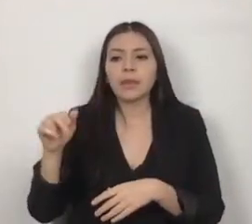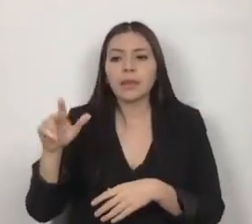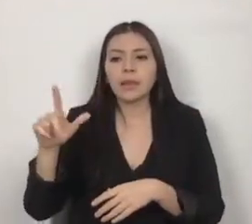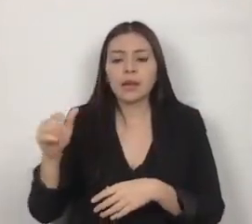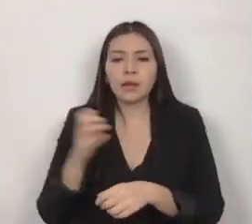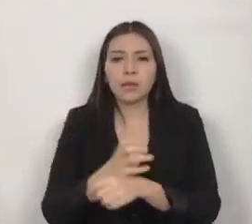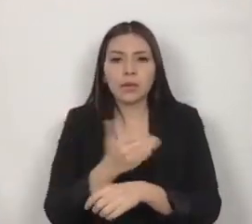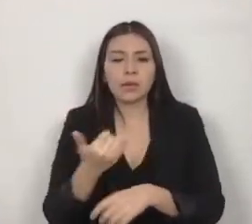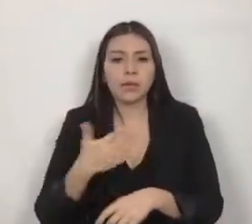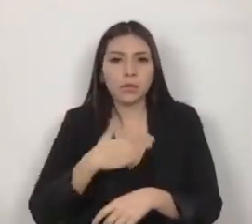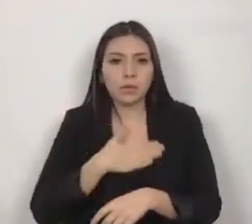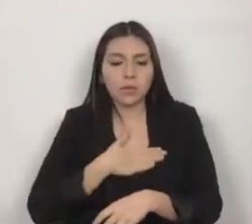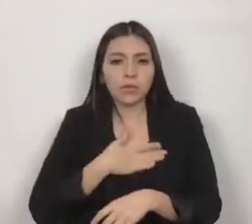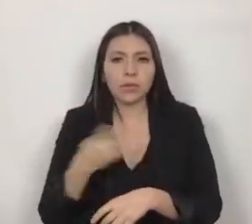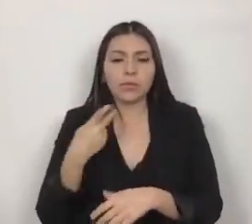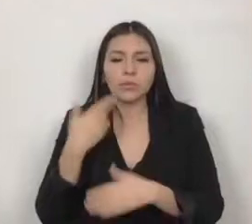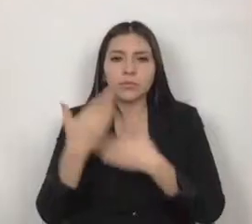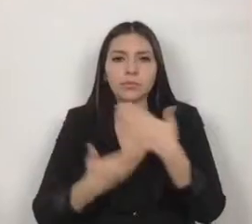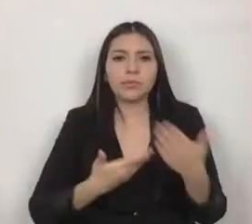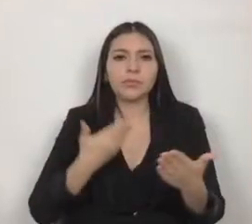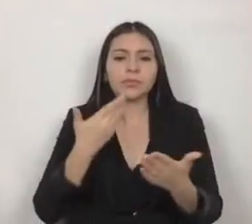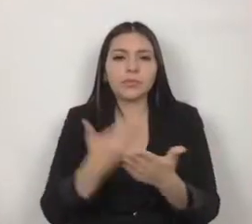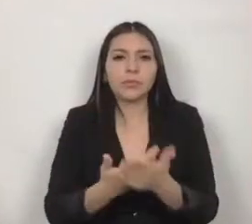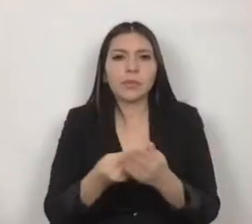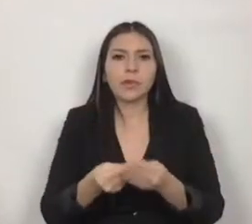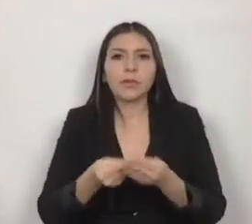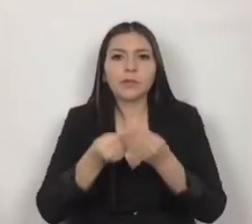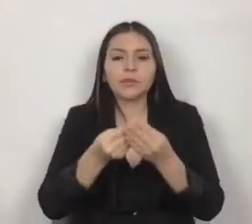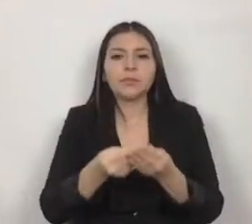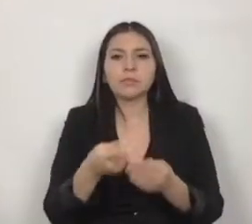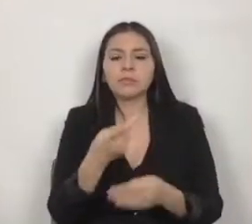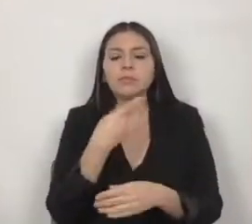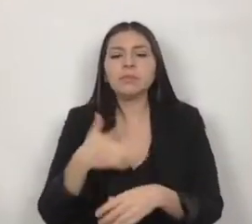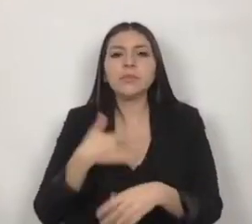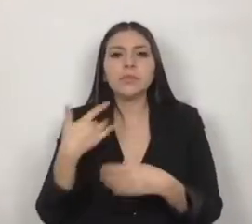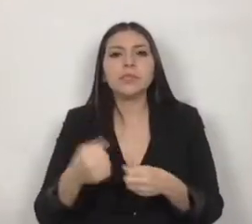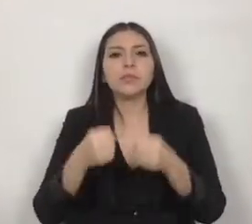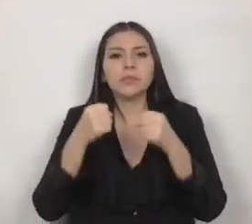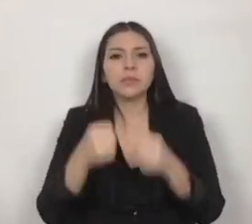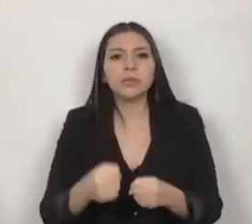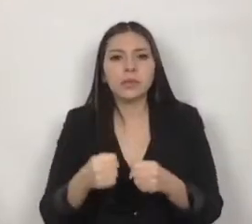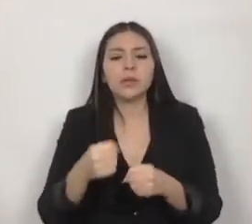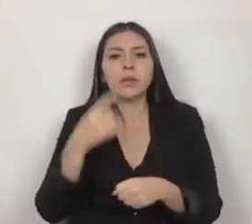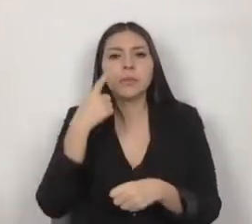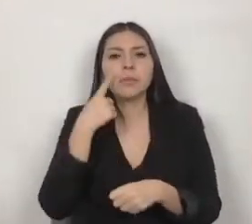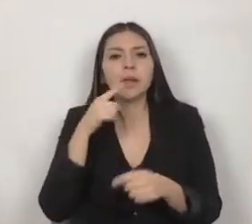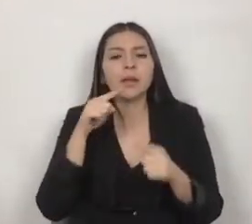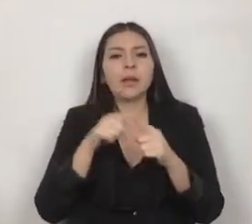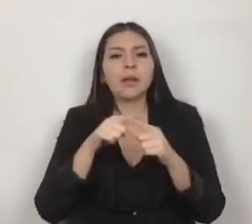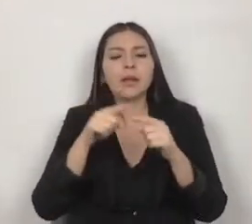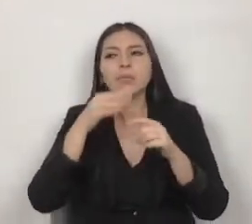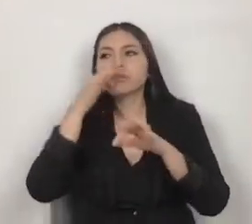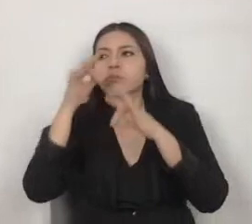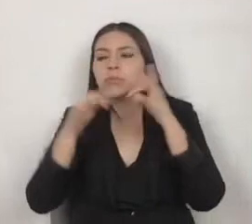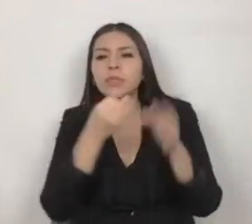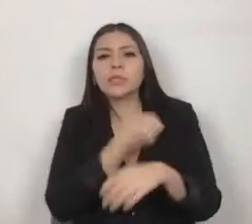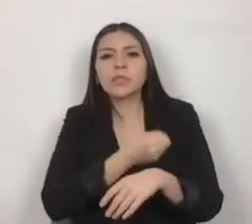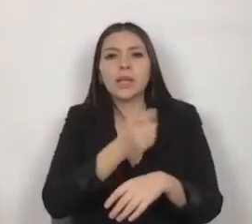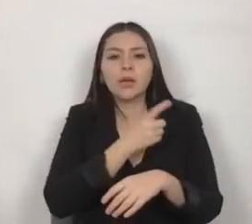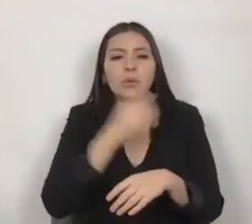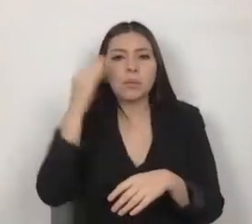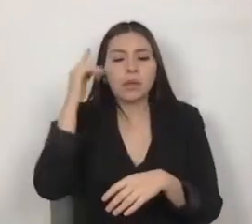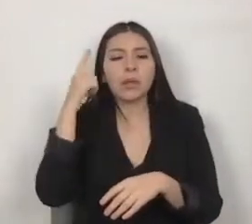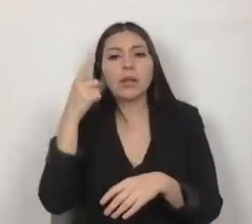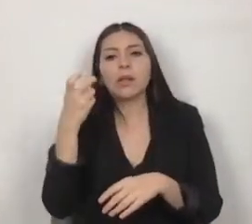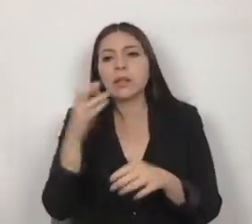presentamos esta presente iniciativa convencidas de que la promoción de la salud mental y nutricional es relevante para